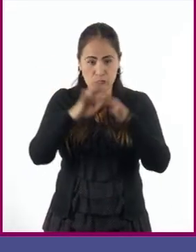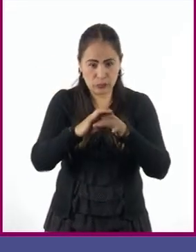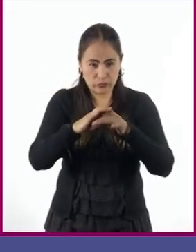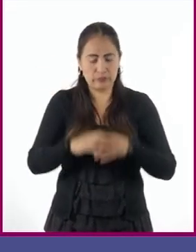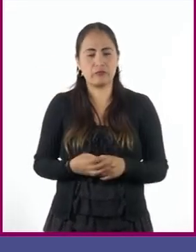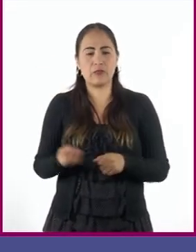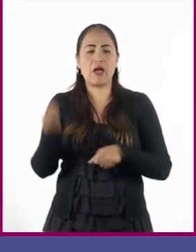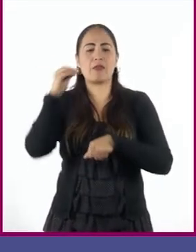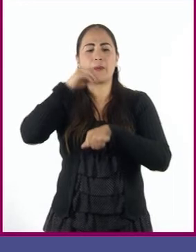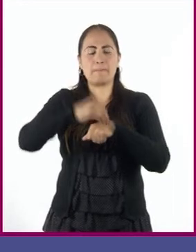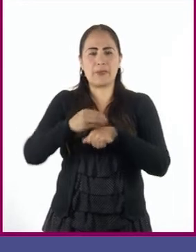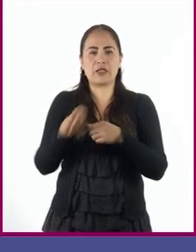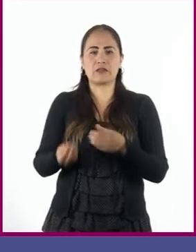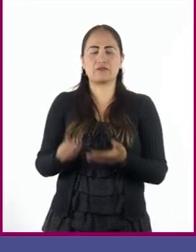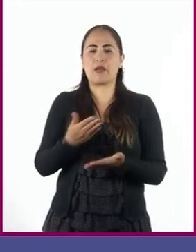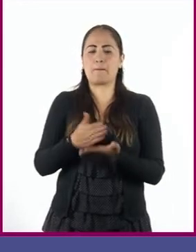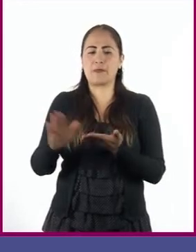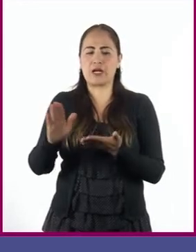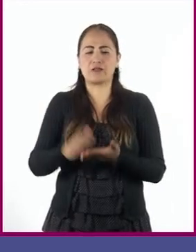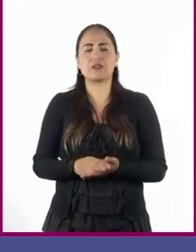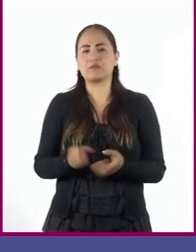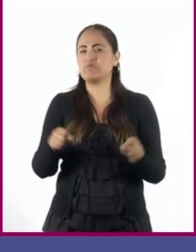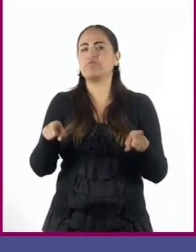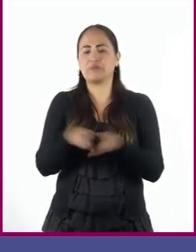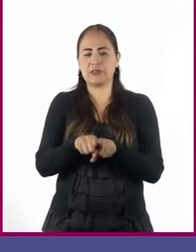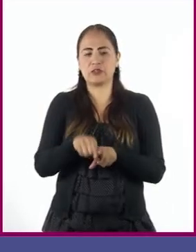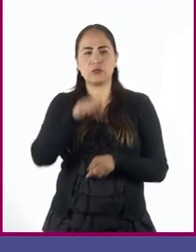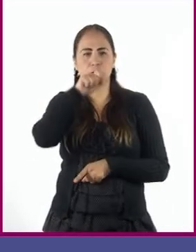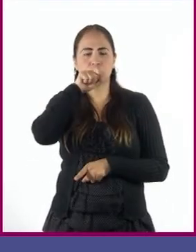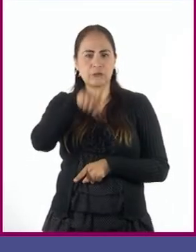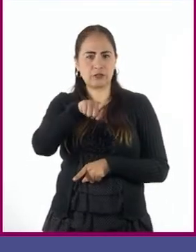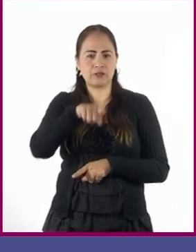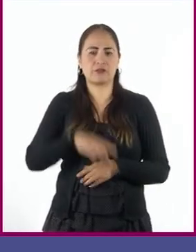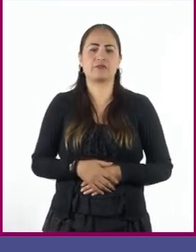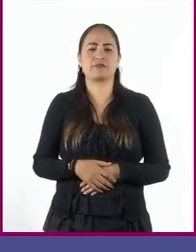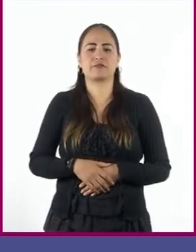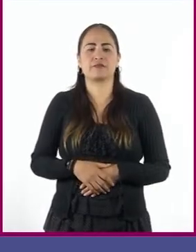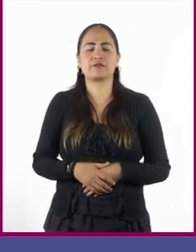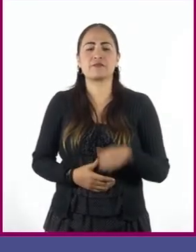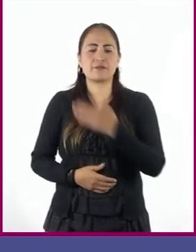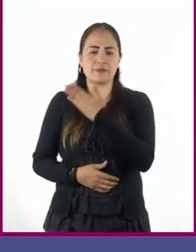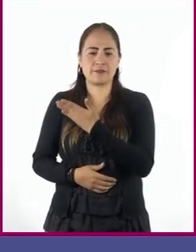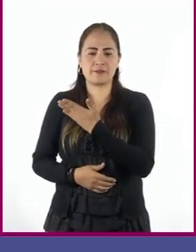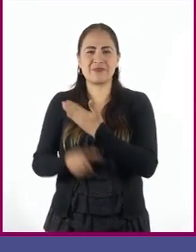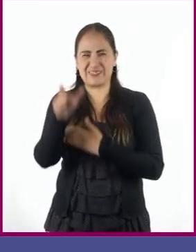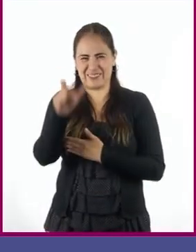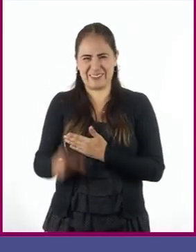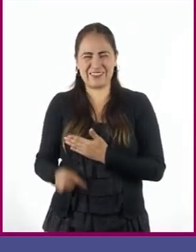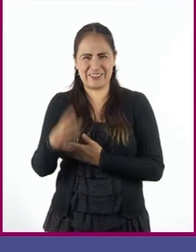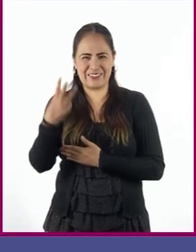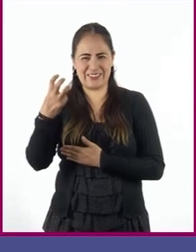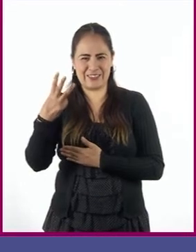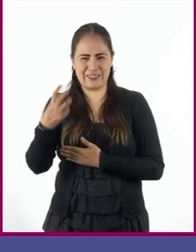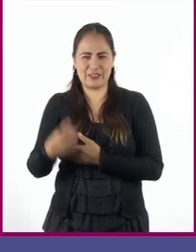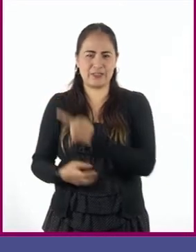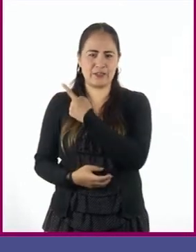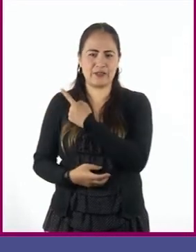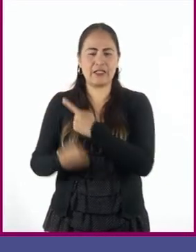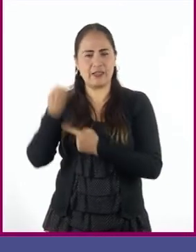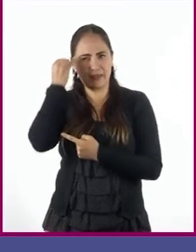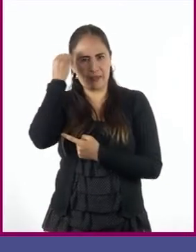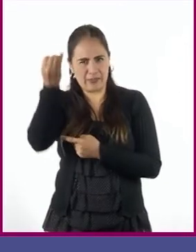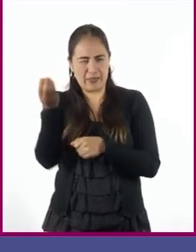Además, aparte, incluso, también. Para introducir ideas que son el resultado de algo que se dijo.